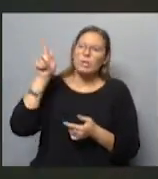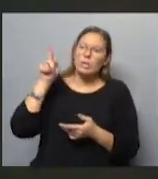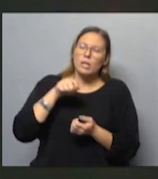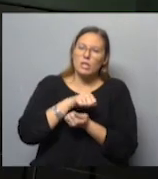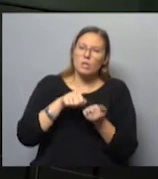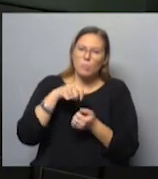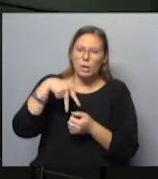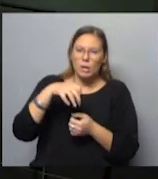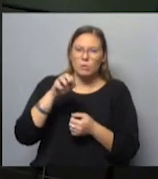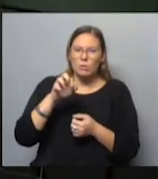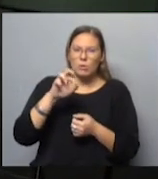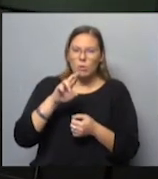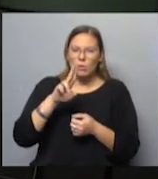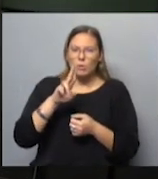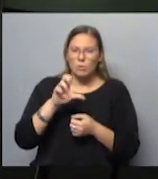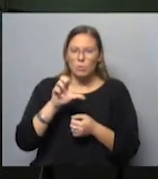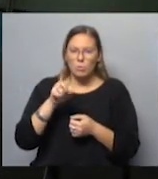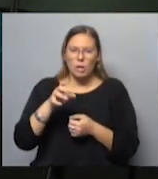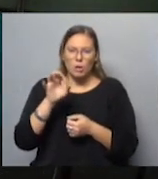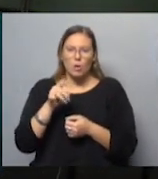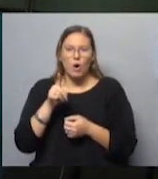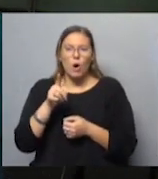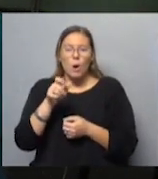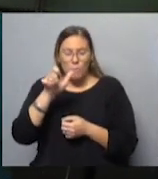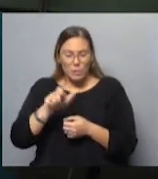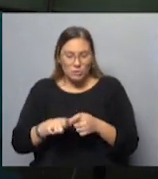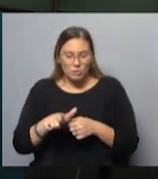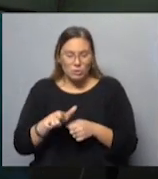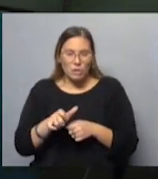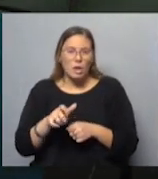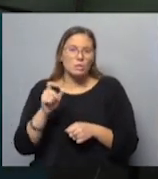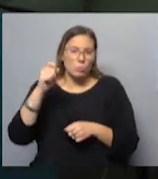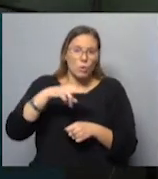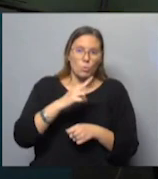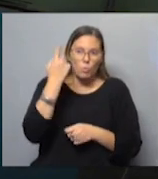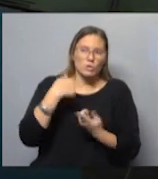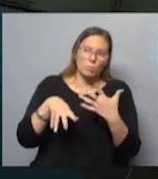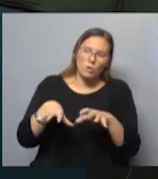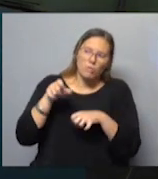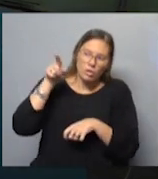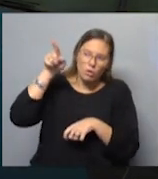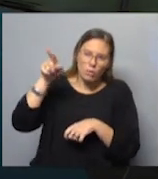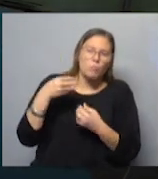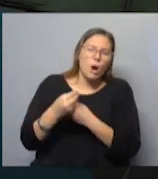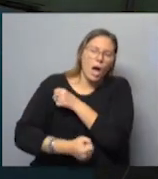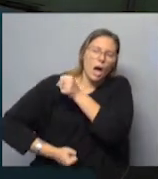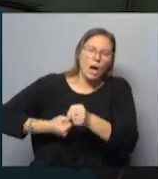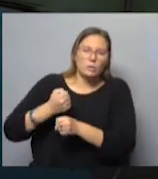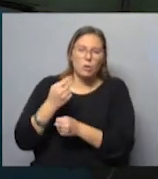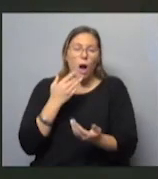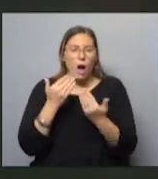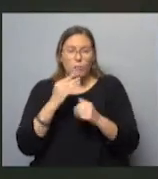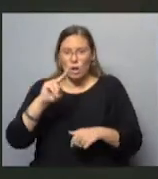que son uruguayos, pero que vivieron muchos años en Noruega, hay partes de la película que hablan en español y hay partes que hablan en noruego.